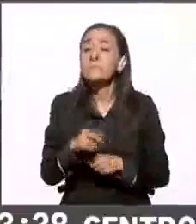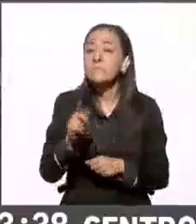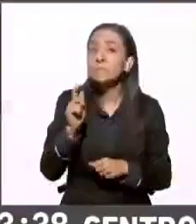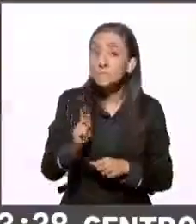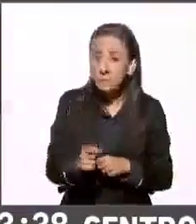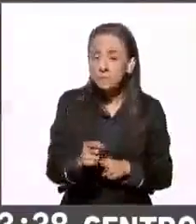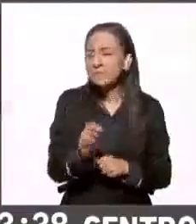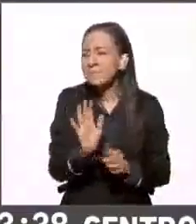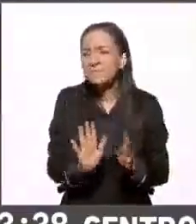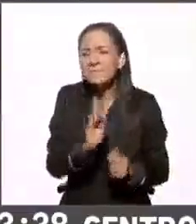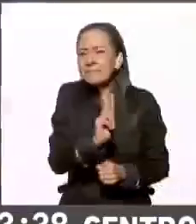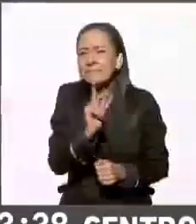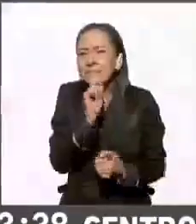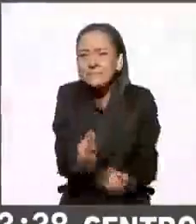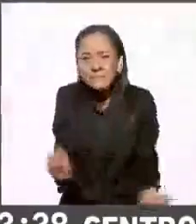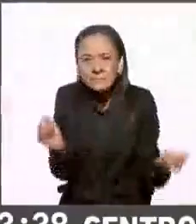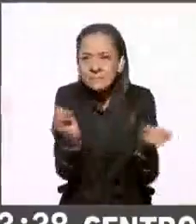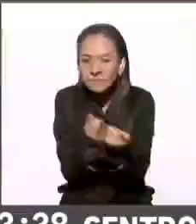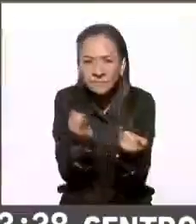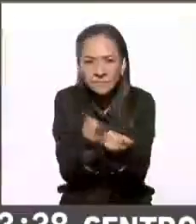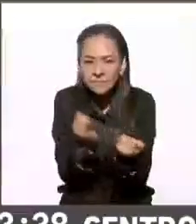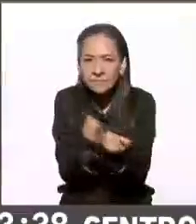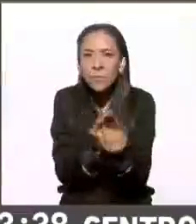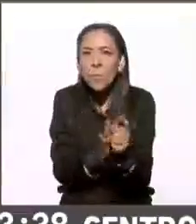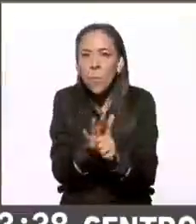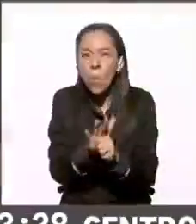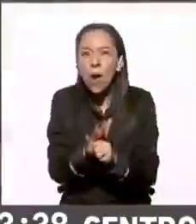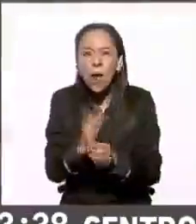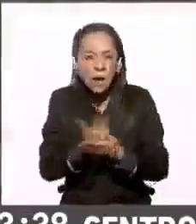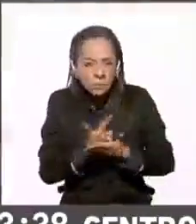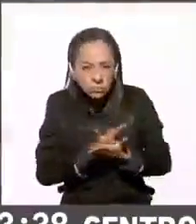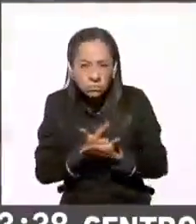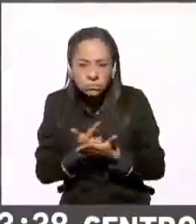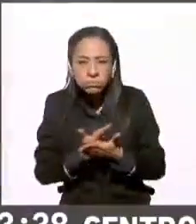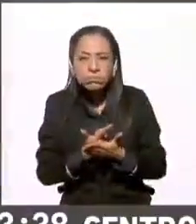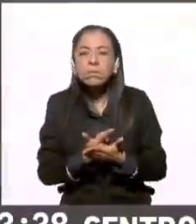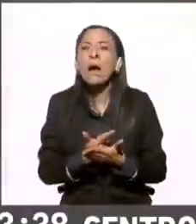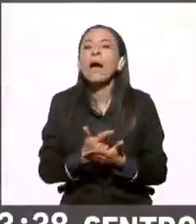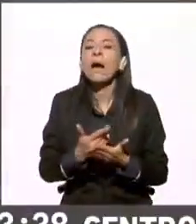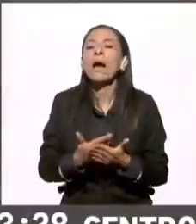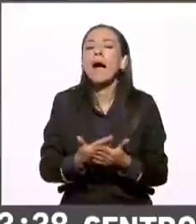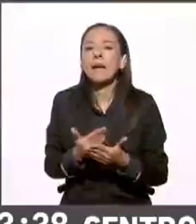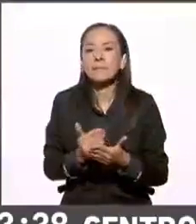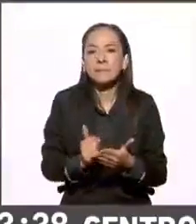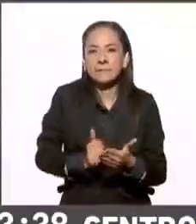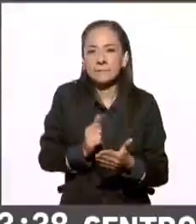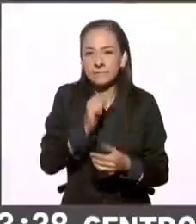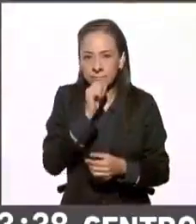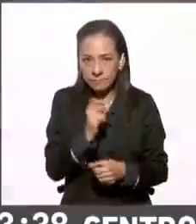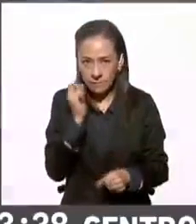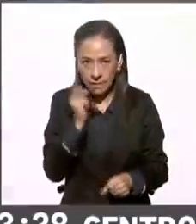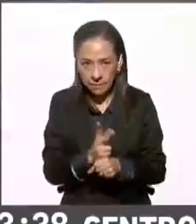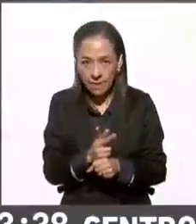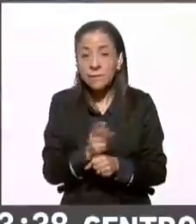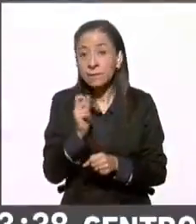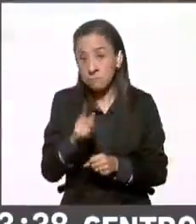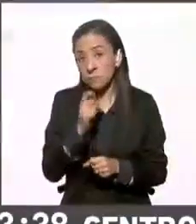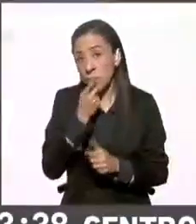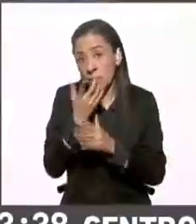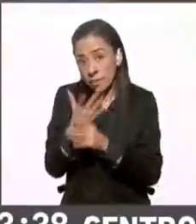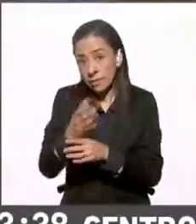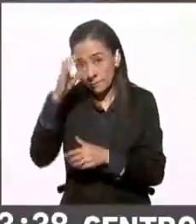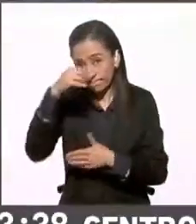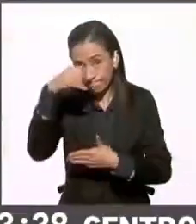cifras muy similares al mencionar el conteo preliminar. Un conteo que explicaron científicamente es muy exacto